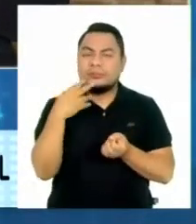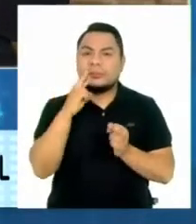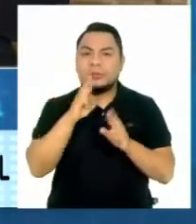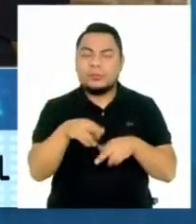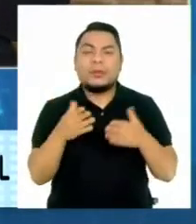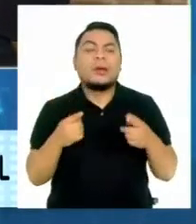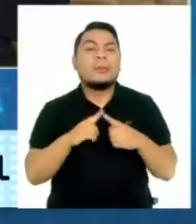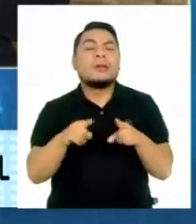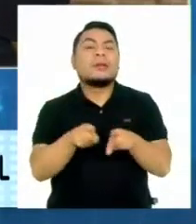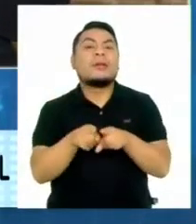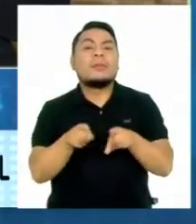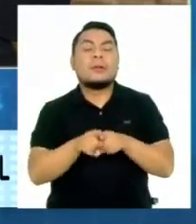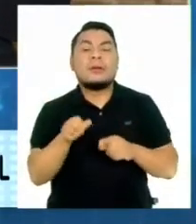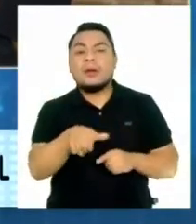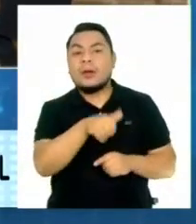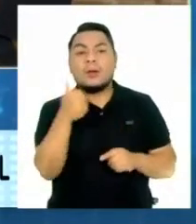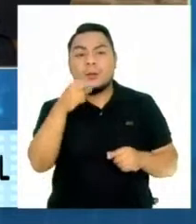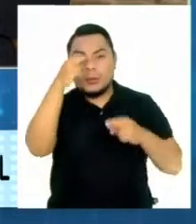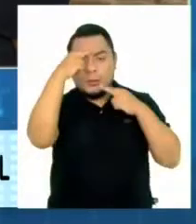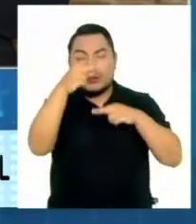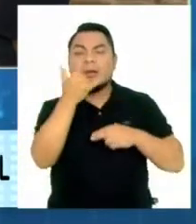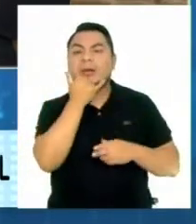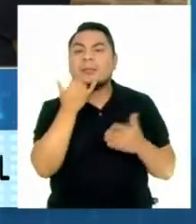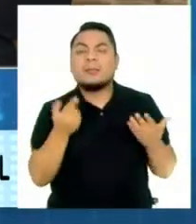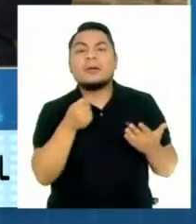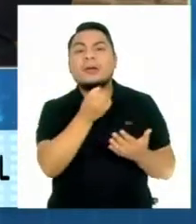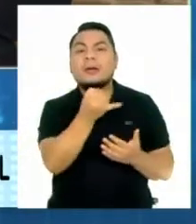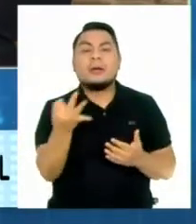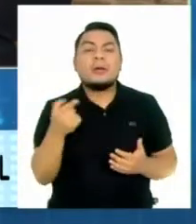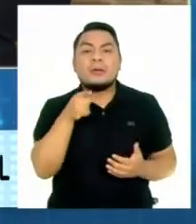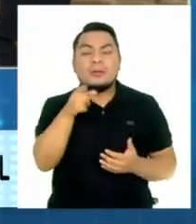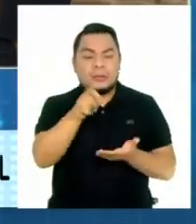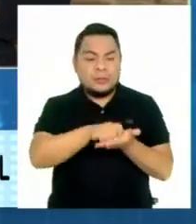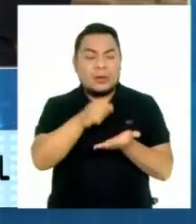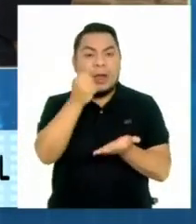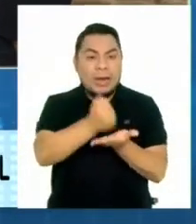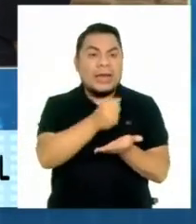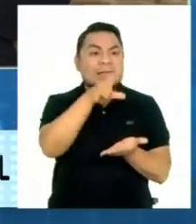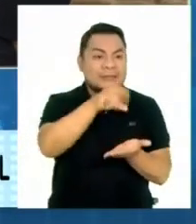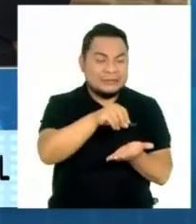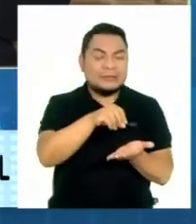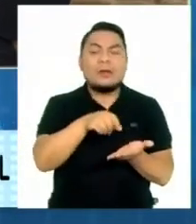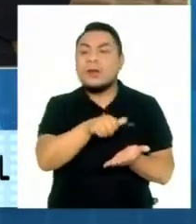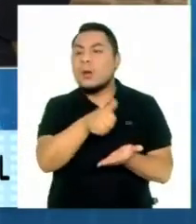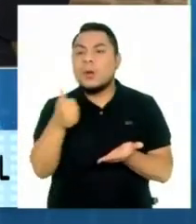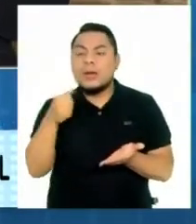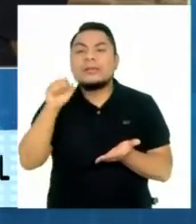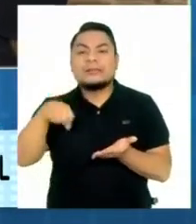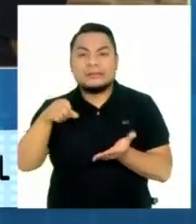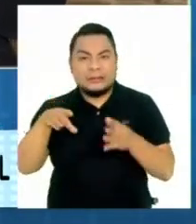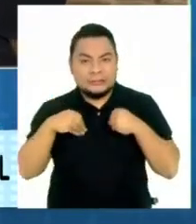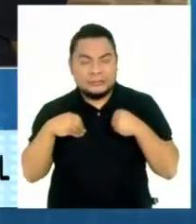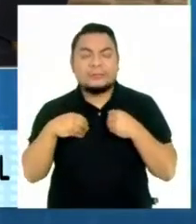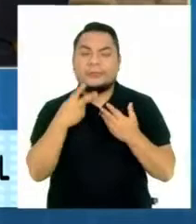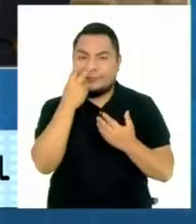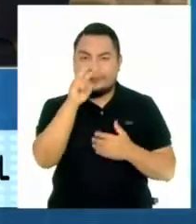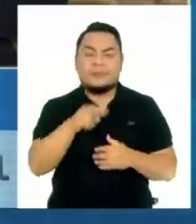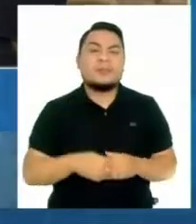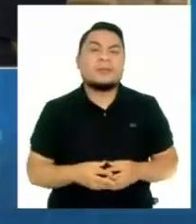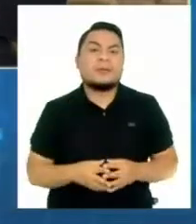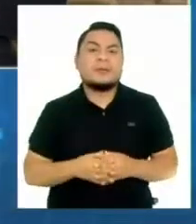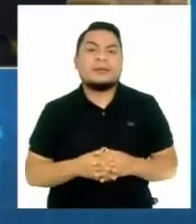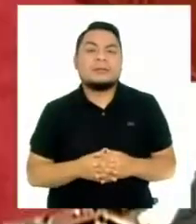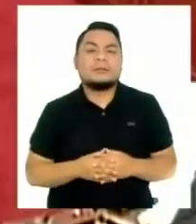también tenemos una nota de lo que sucedió de algunas mociones que fueron aprobadas y otras no aquí durante la tarde El